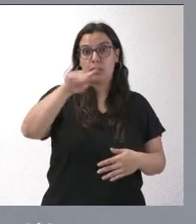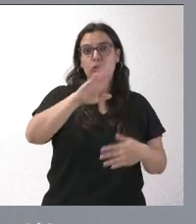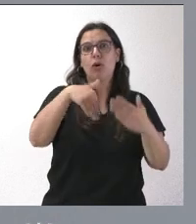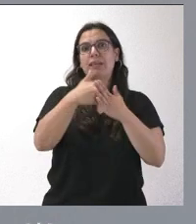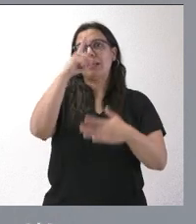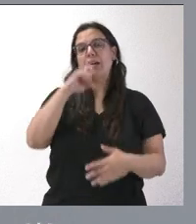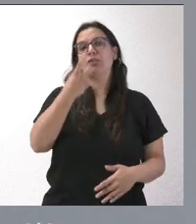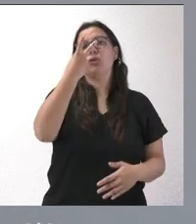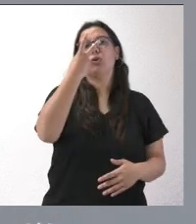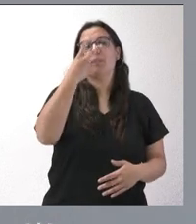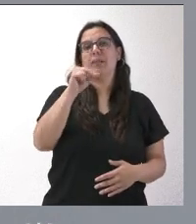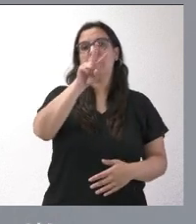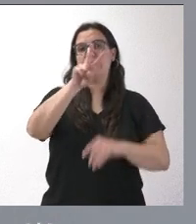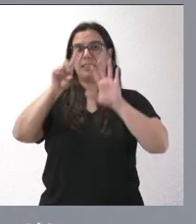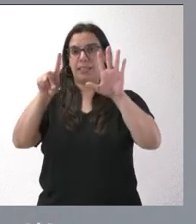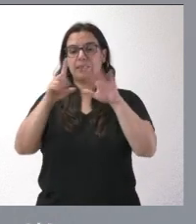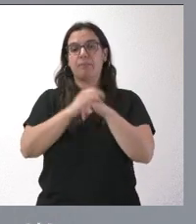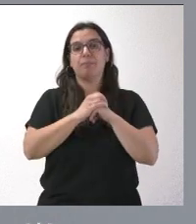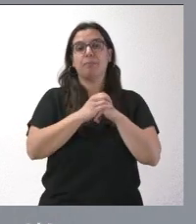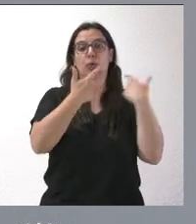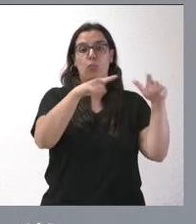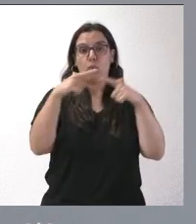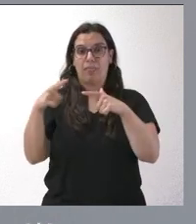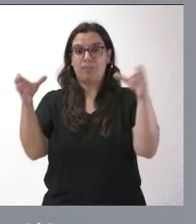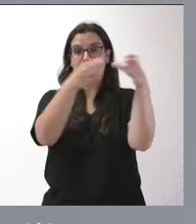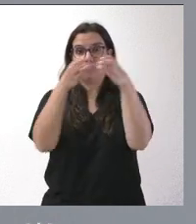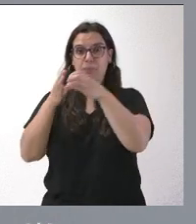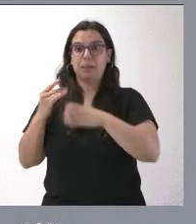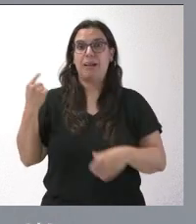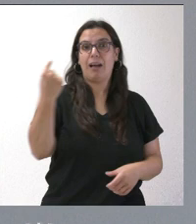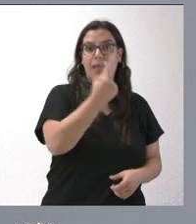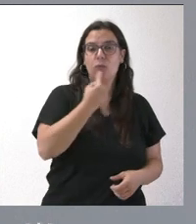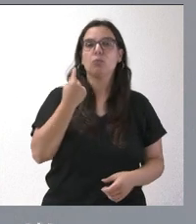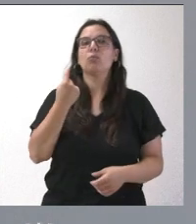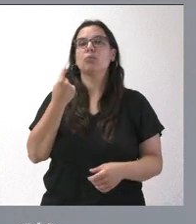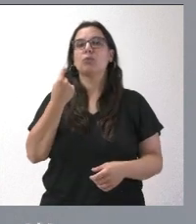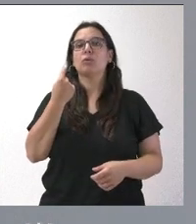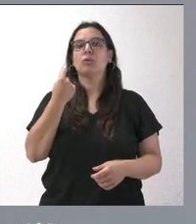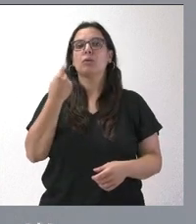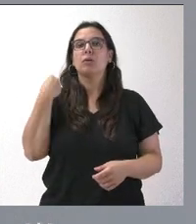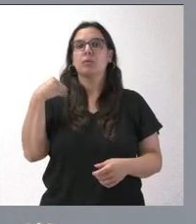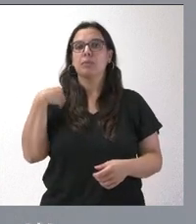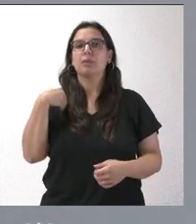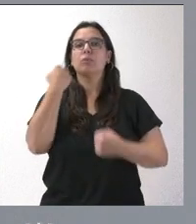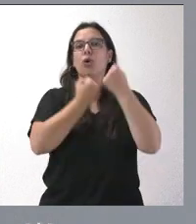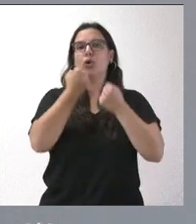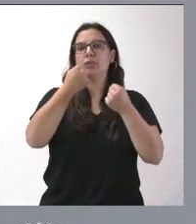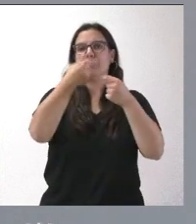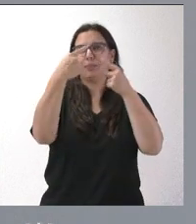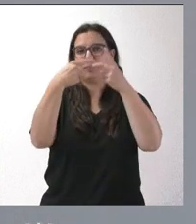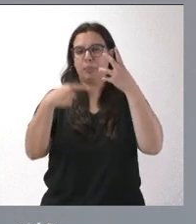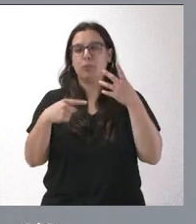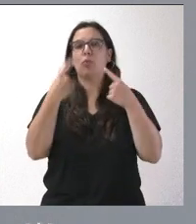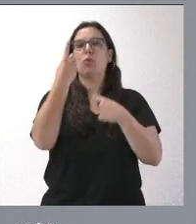año 2026. Cada unidad de brigada estará integrada por un autobomba forestal, un vehículo todoterreno